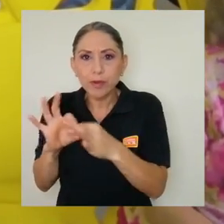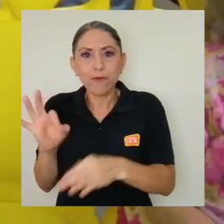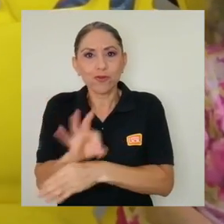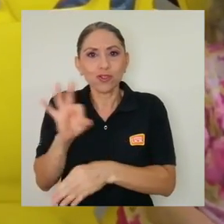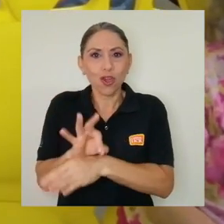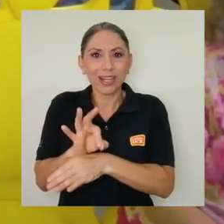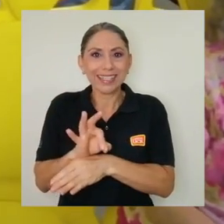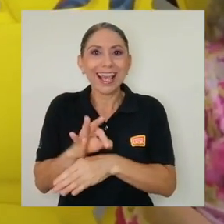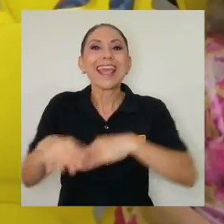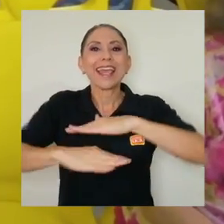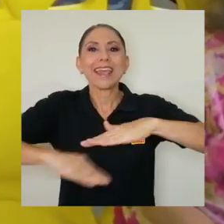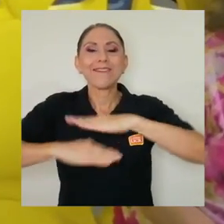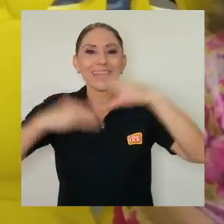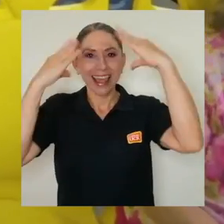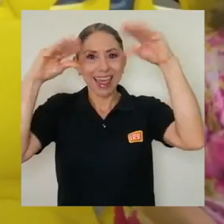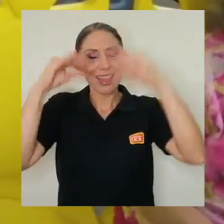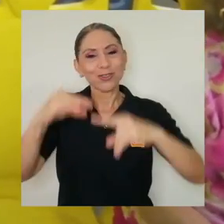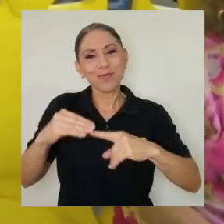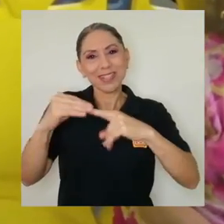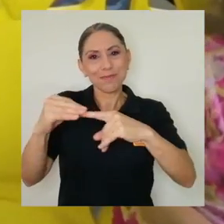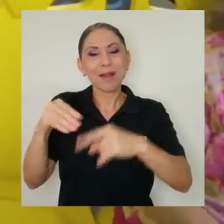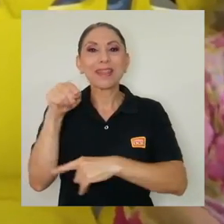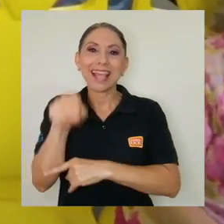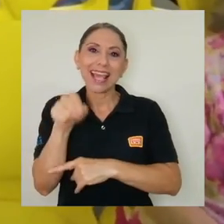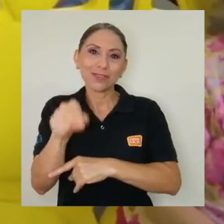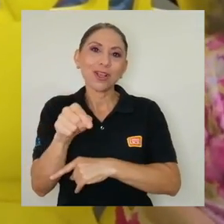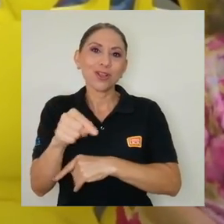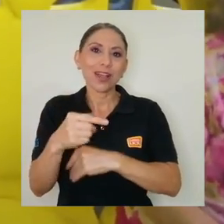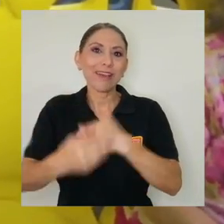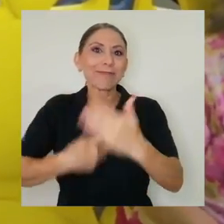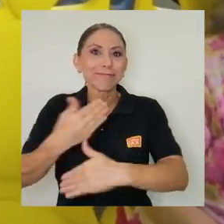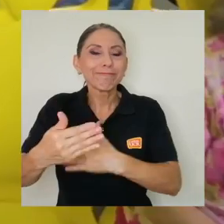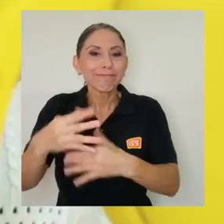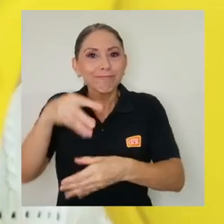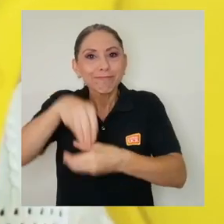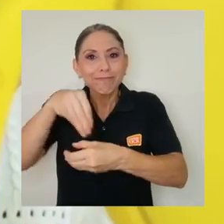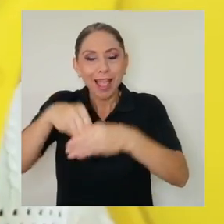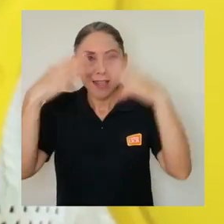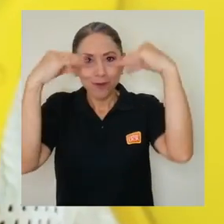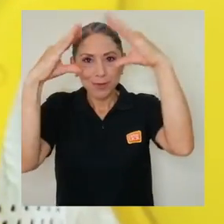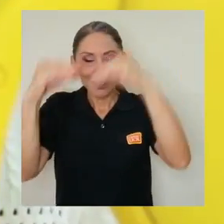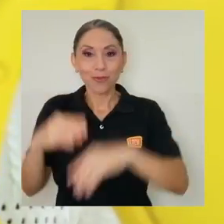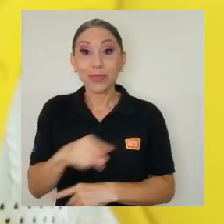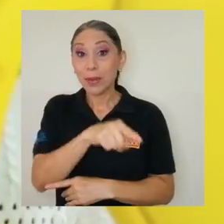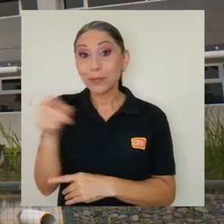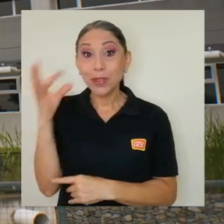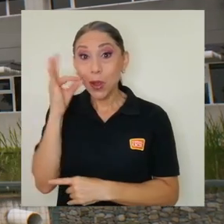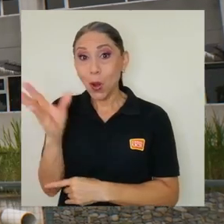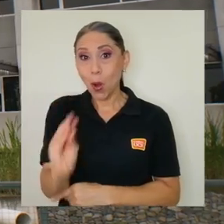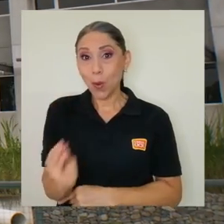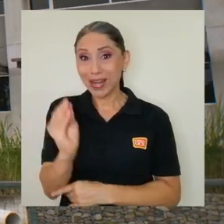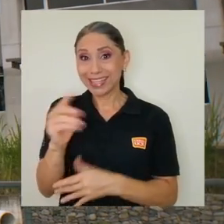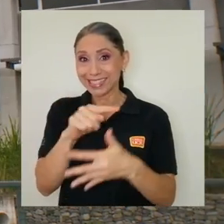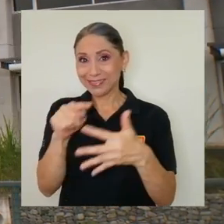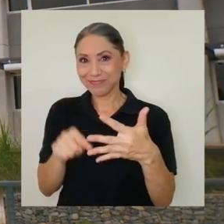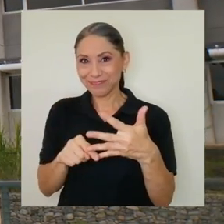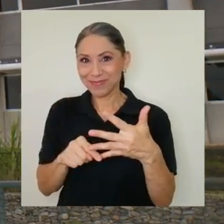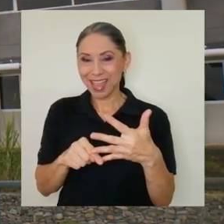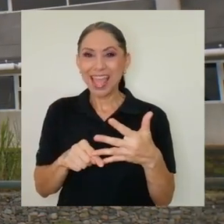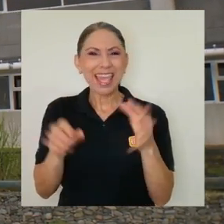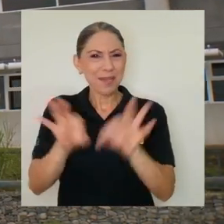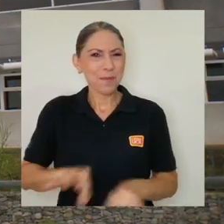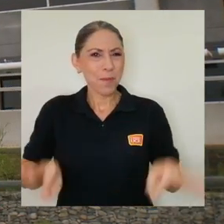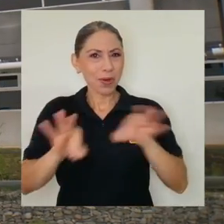programar la base de datos, que es principalmente lo que va a almacenar la información, ¿verdad? Para las jóvenes, parte importante de este